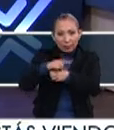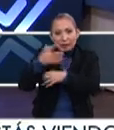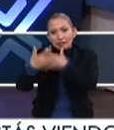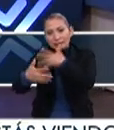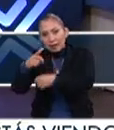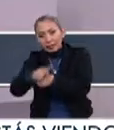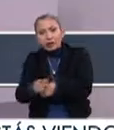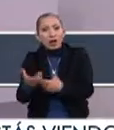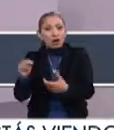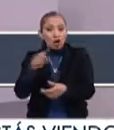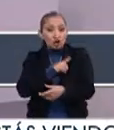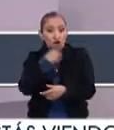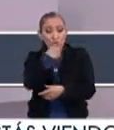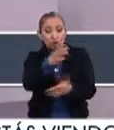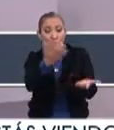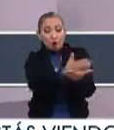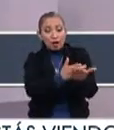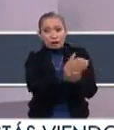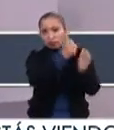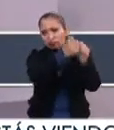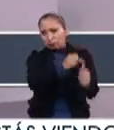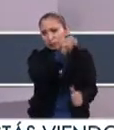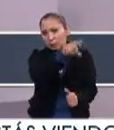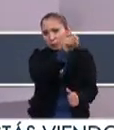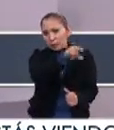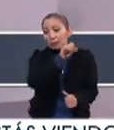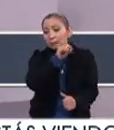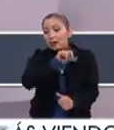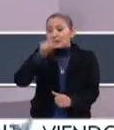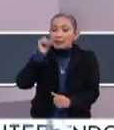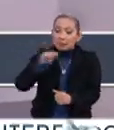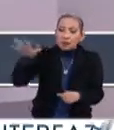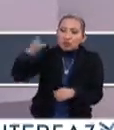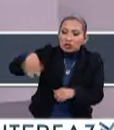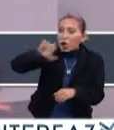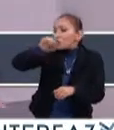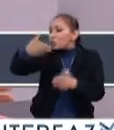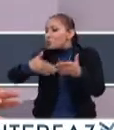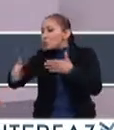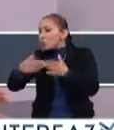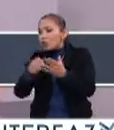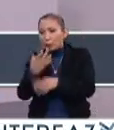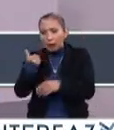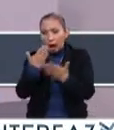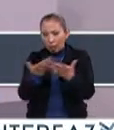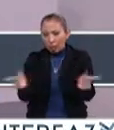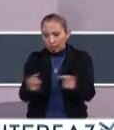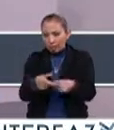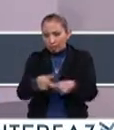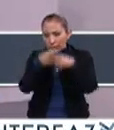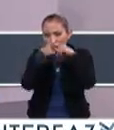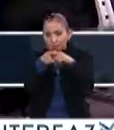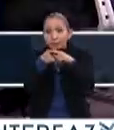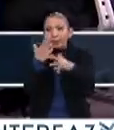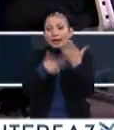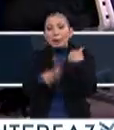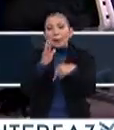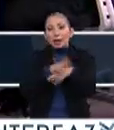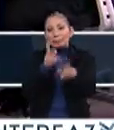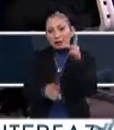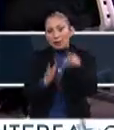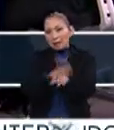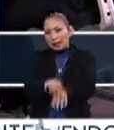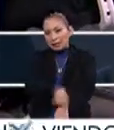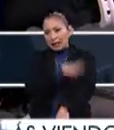días, no solo su colección permanente, sino que todo el tiempo están buscando innovar. Si les parece bien, vamos a hacer una breve pausa y regresando